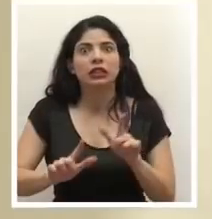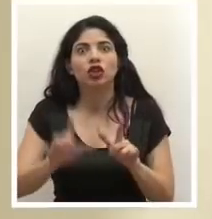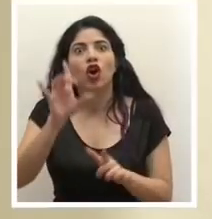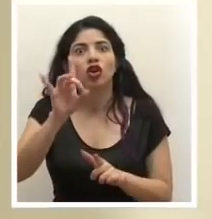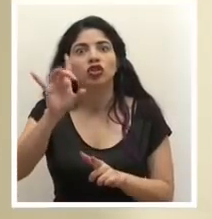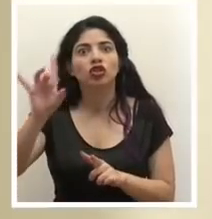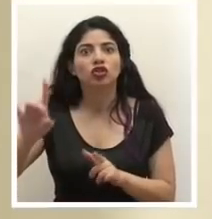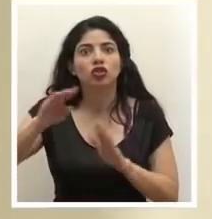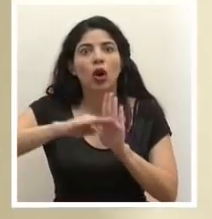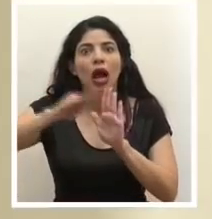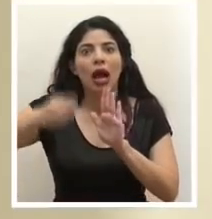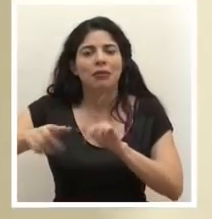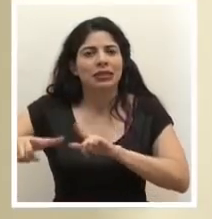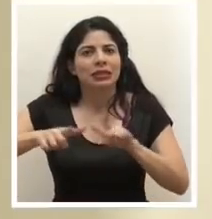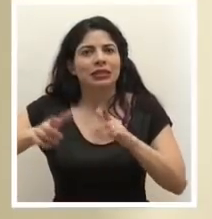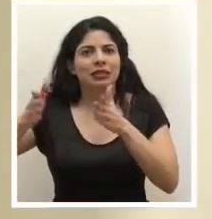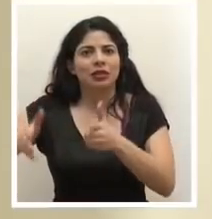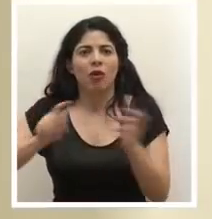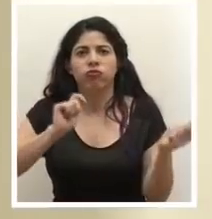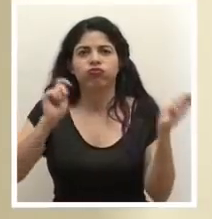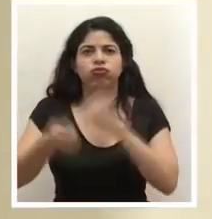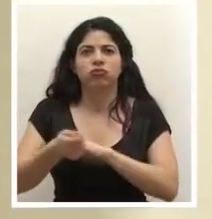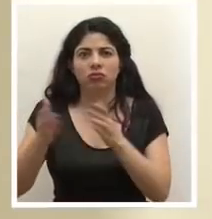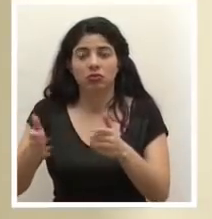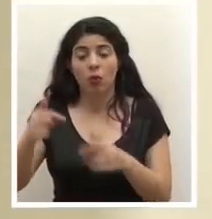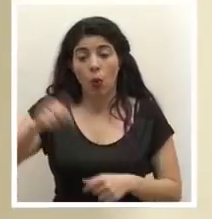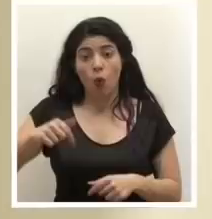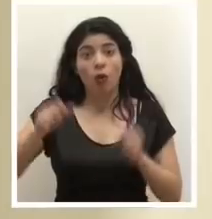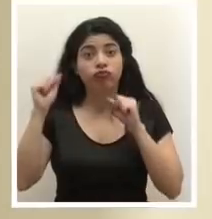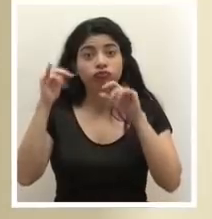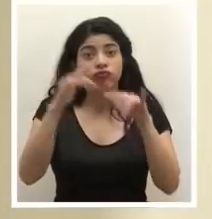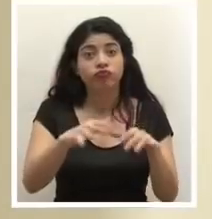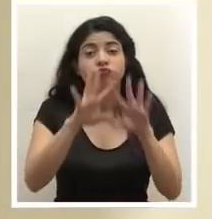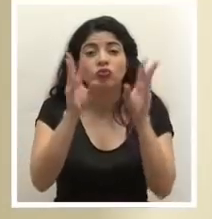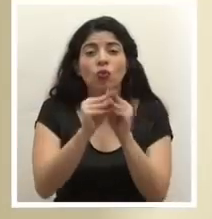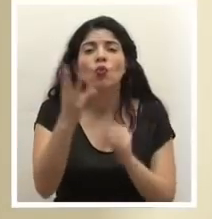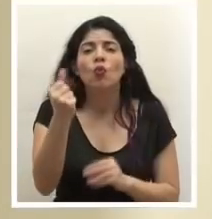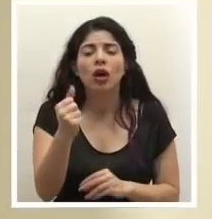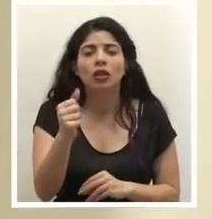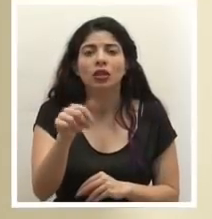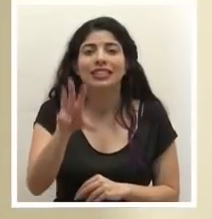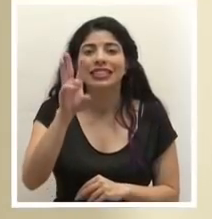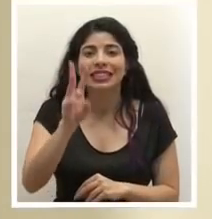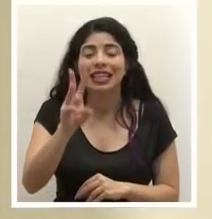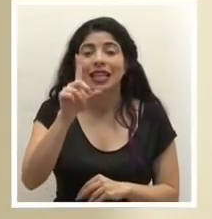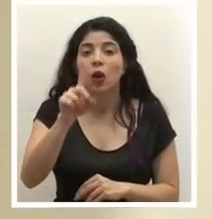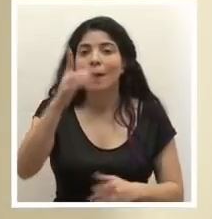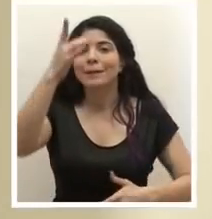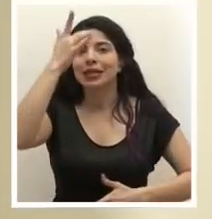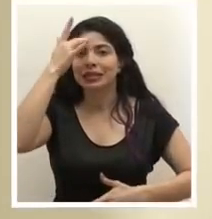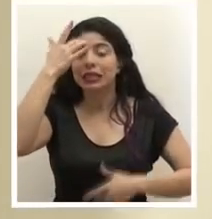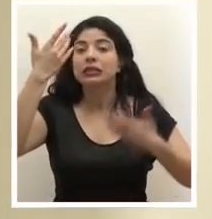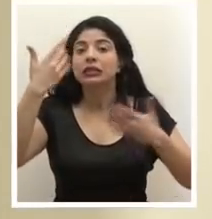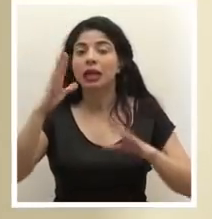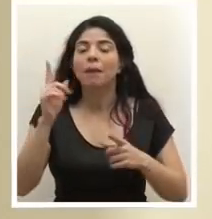camas. Al día de hoy se han hospitalizado en un total de 61 pacientes,